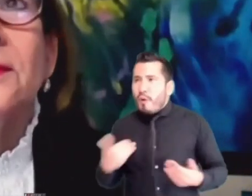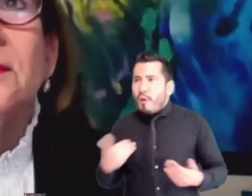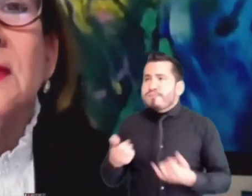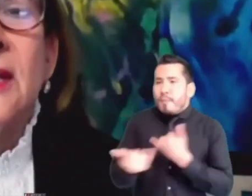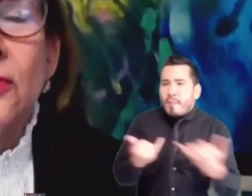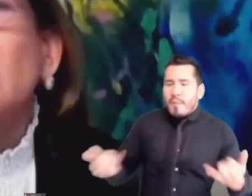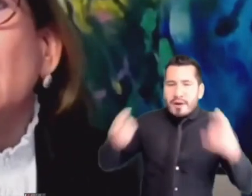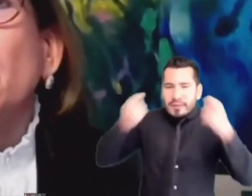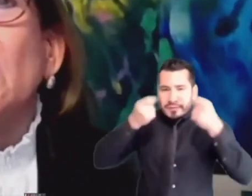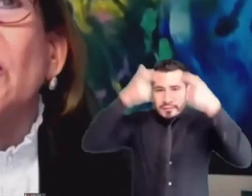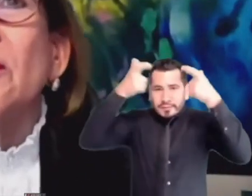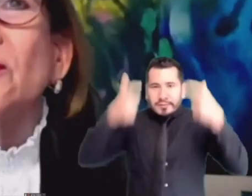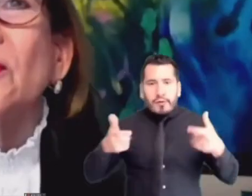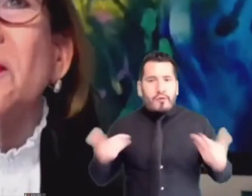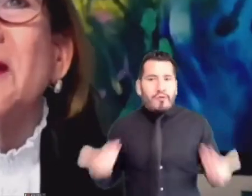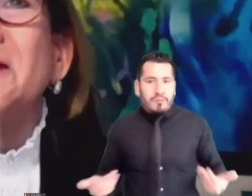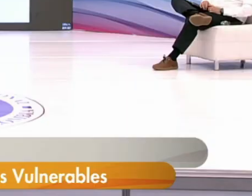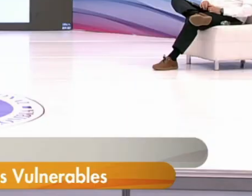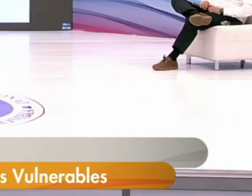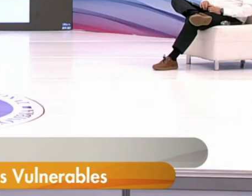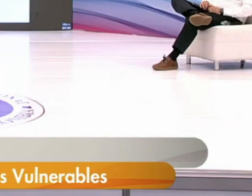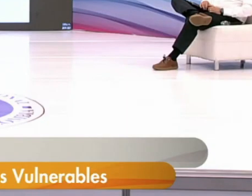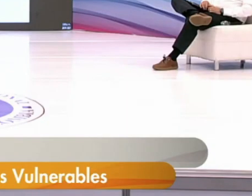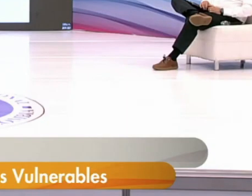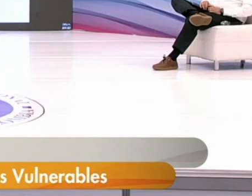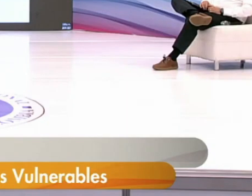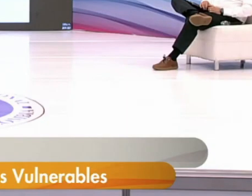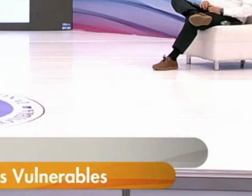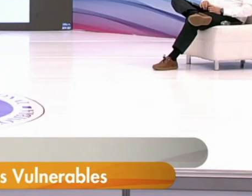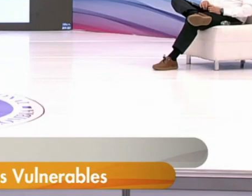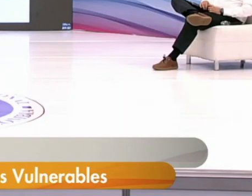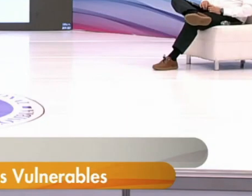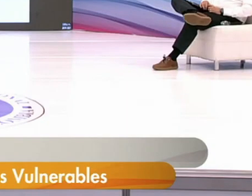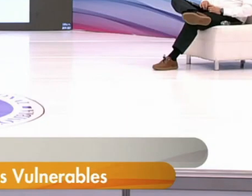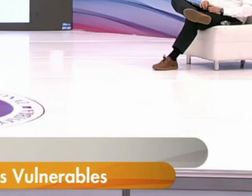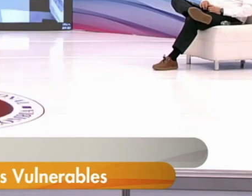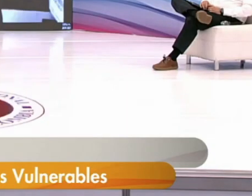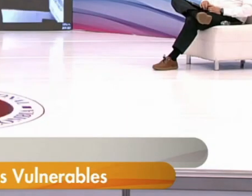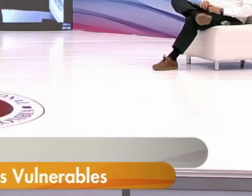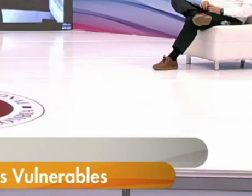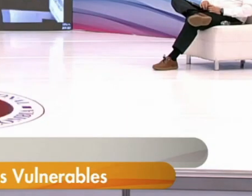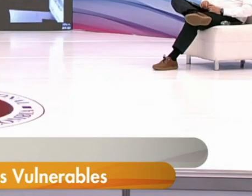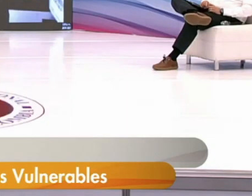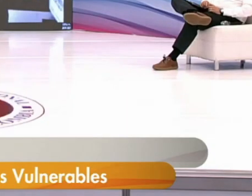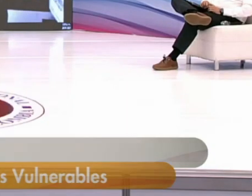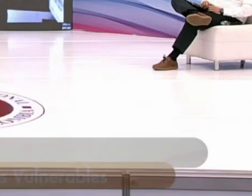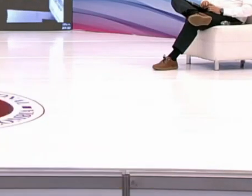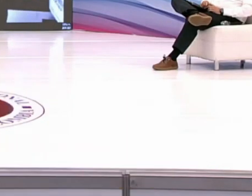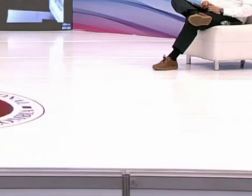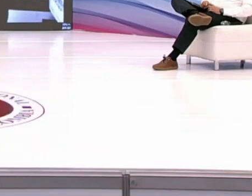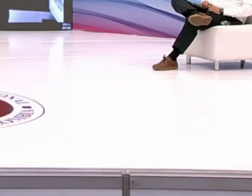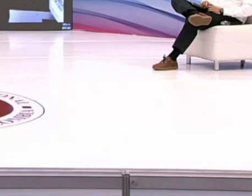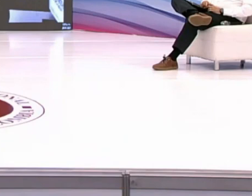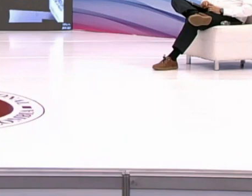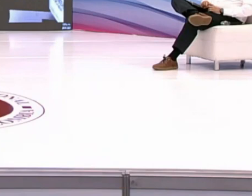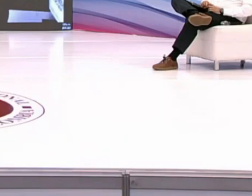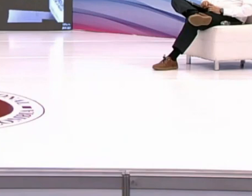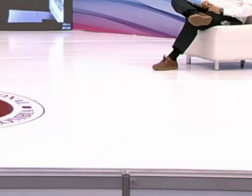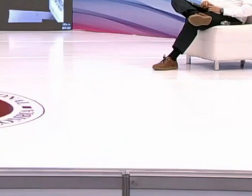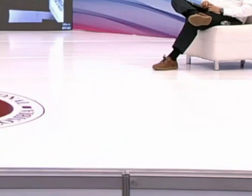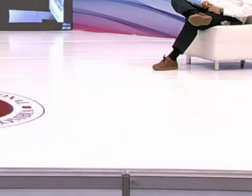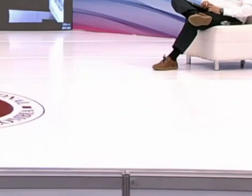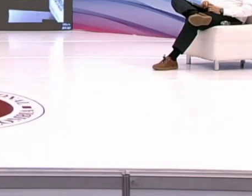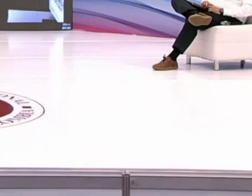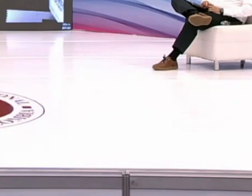Estado. Eso sería por ahora, doctora Ibáñez. Gracias, doctora Ibáñez. Yo quisiera antes de responder ese punto agregar algo a lo que